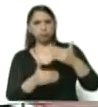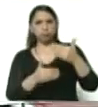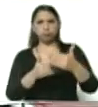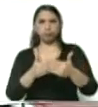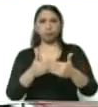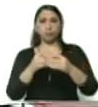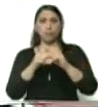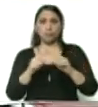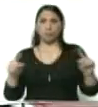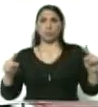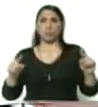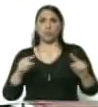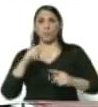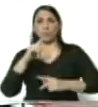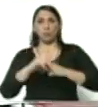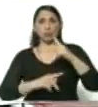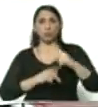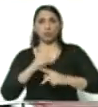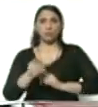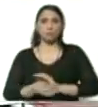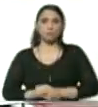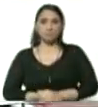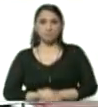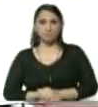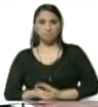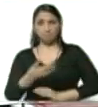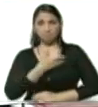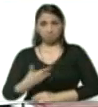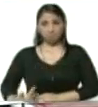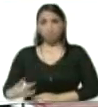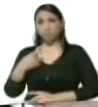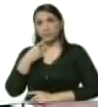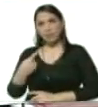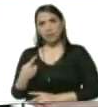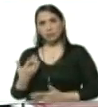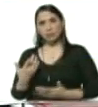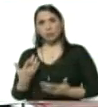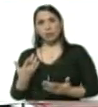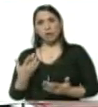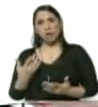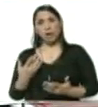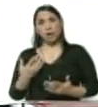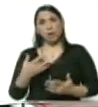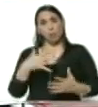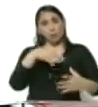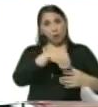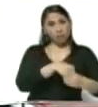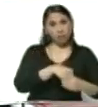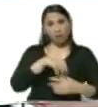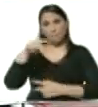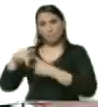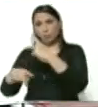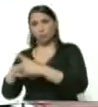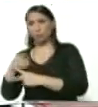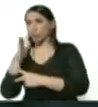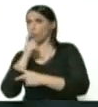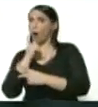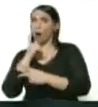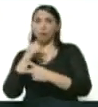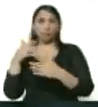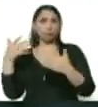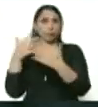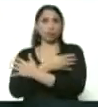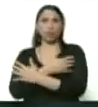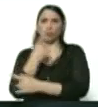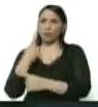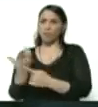alterna en este proceso. El presidente lo ha dicho, entre cuarentena y producción no hay contradicción.